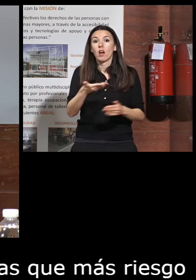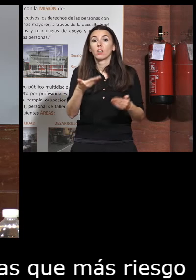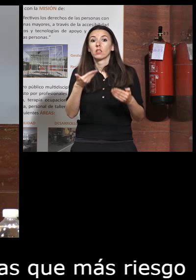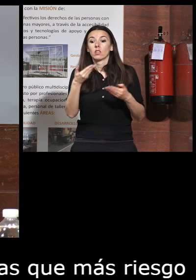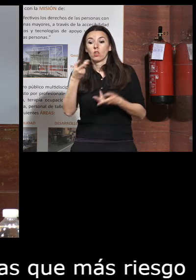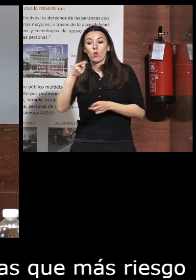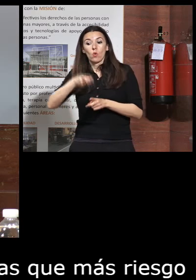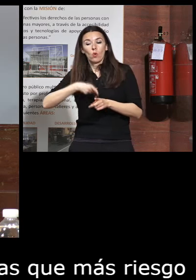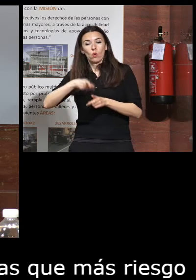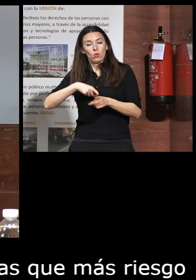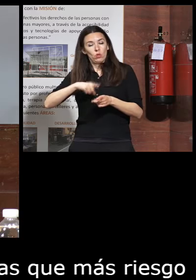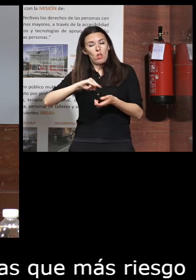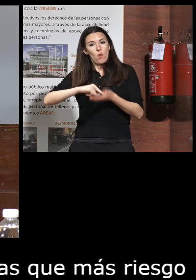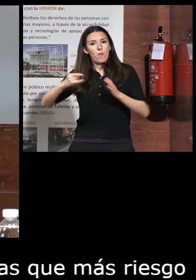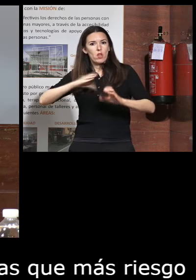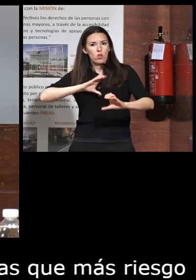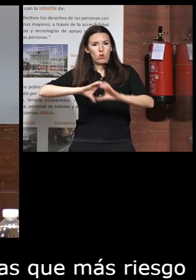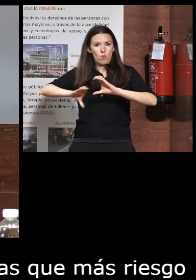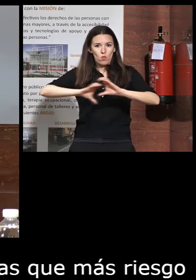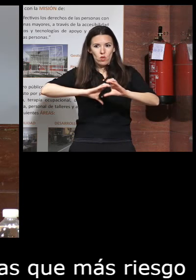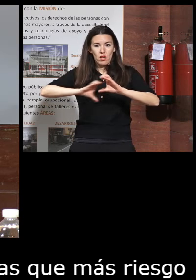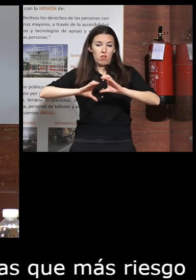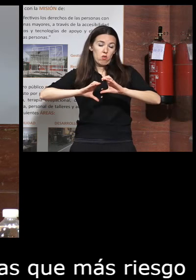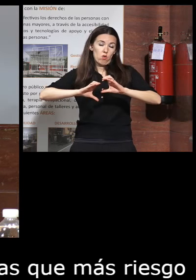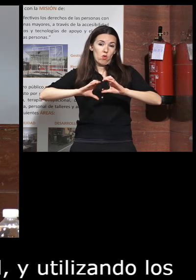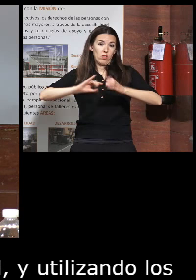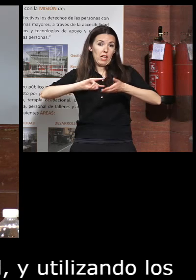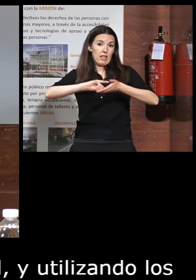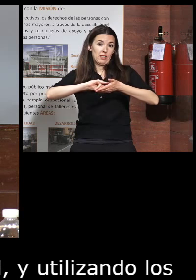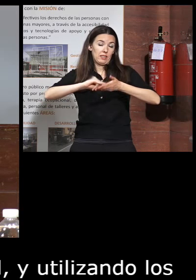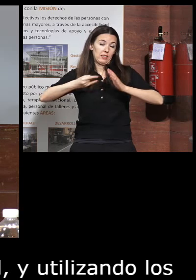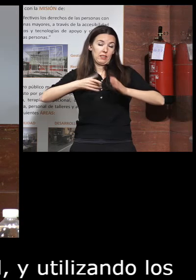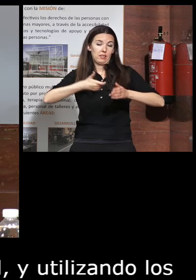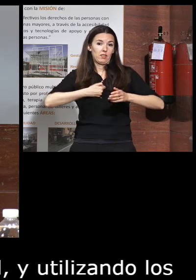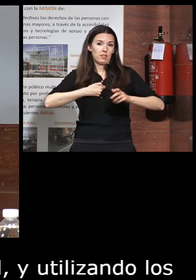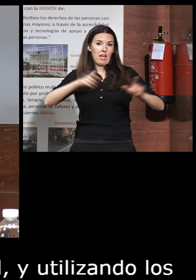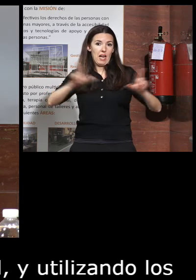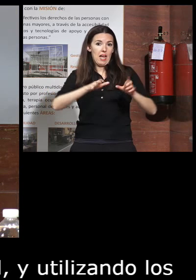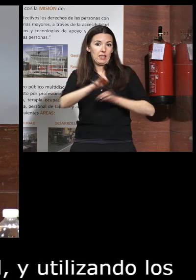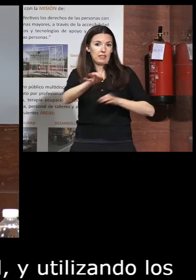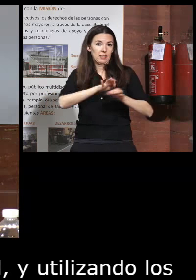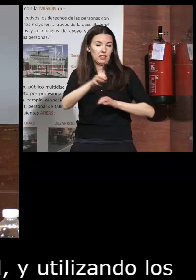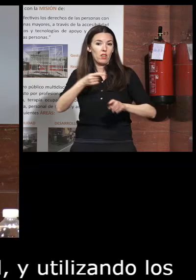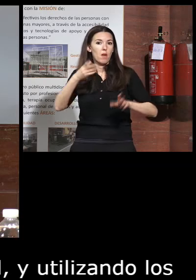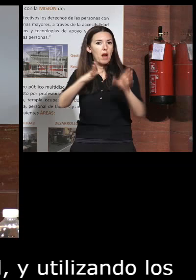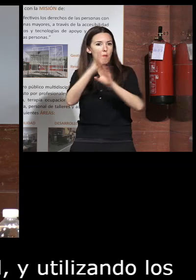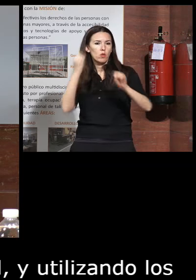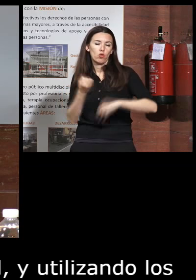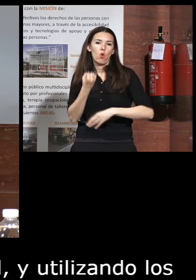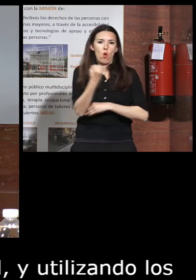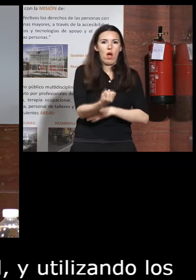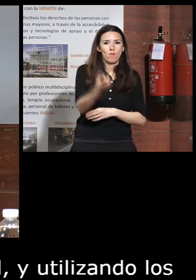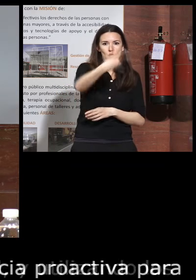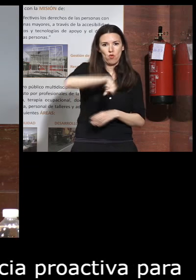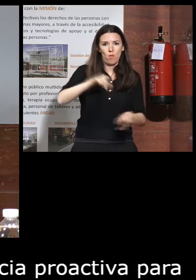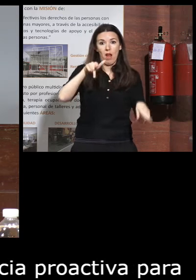medios de comunicación de teleasistencia proactiva para lanzar protocolos de apoyo para estas personas